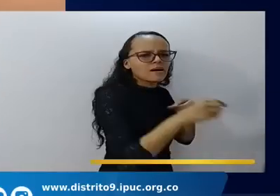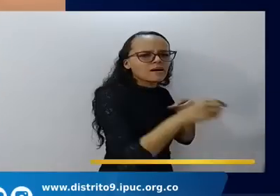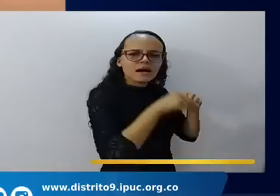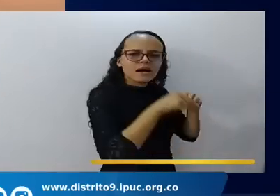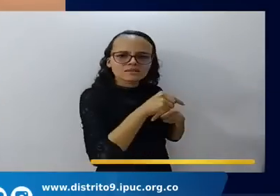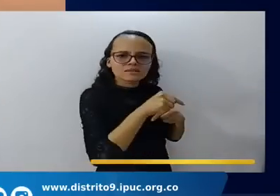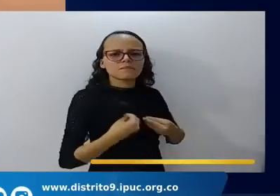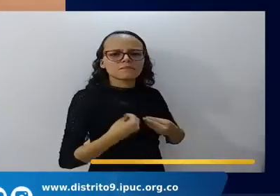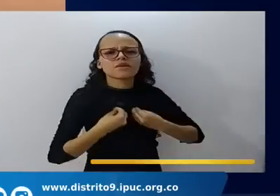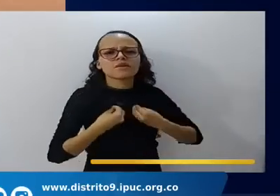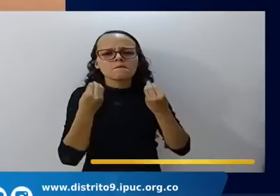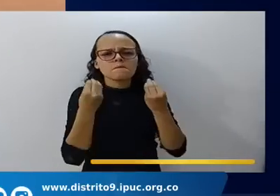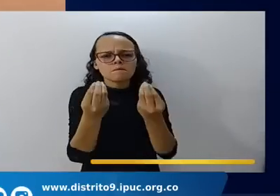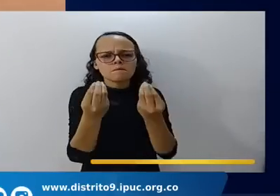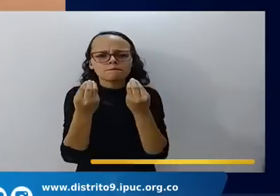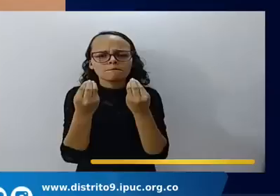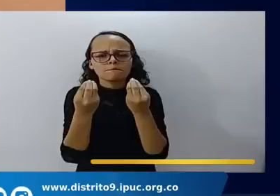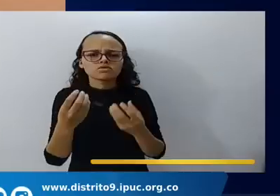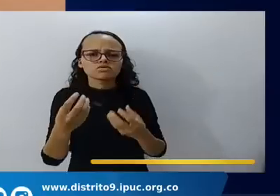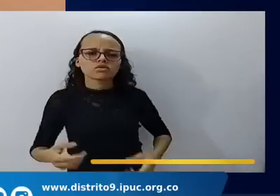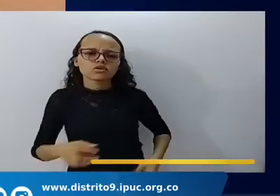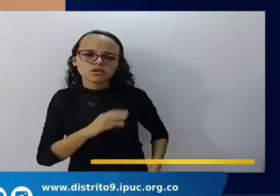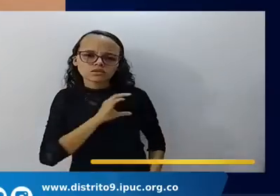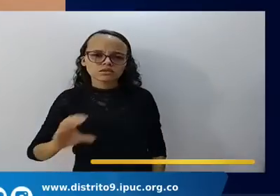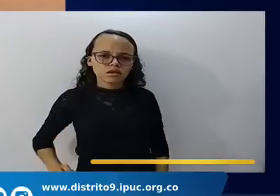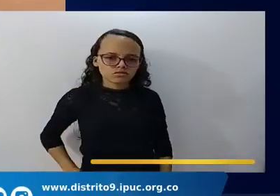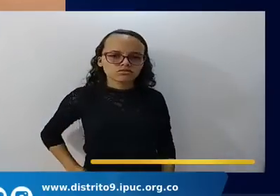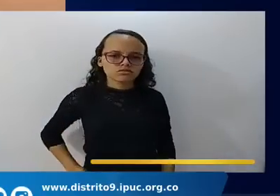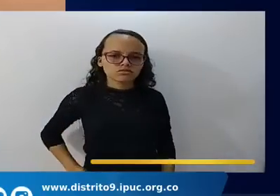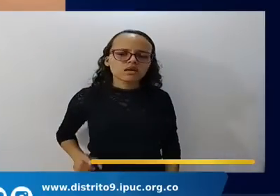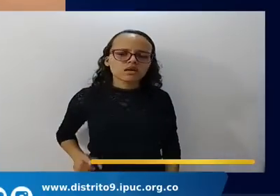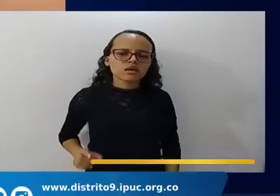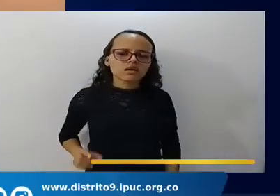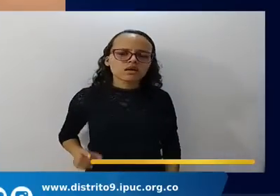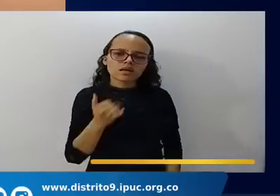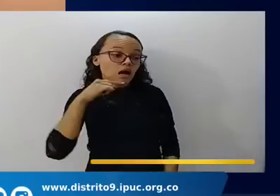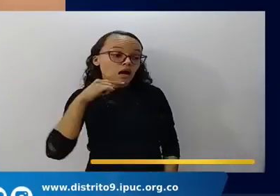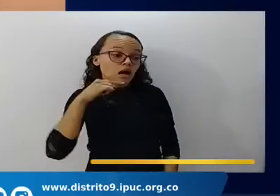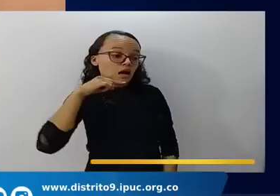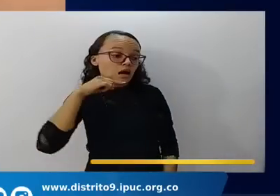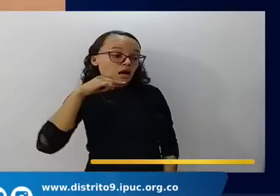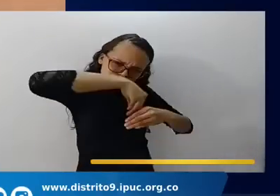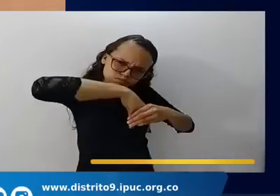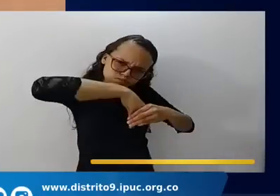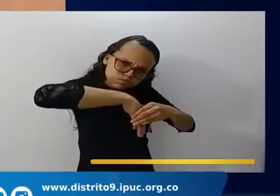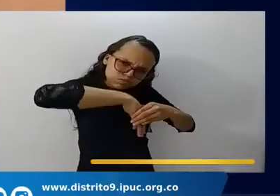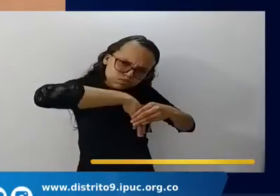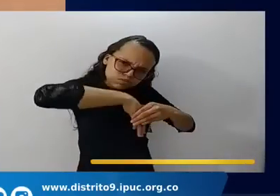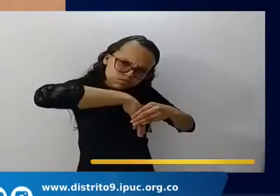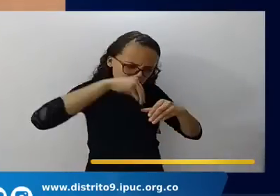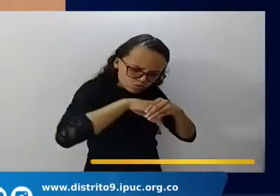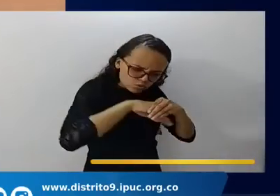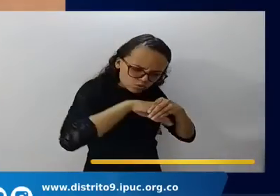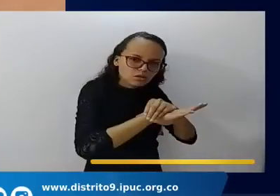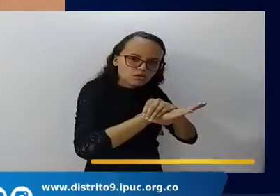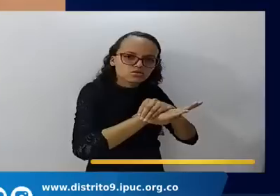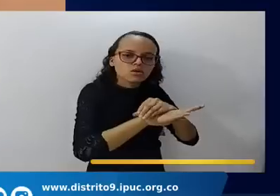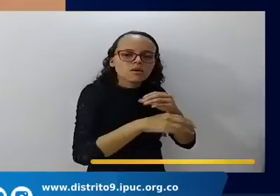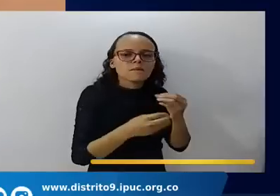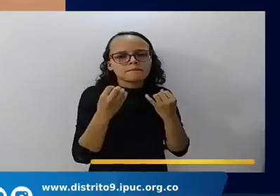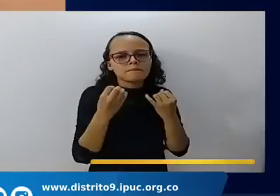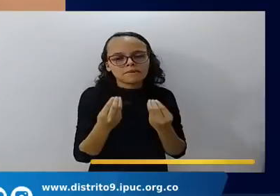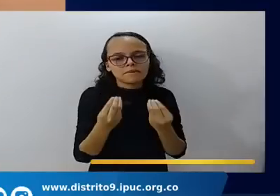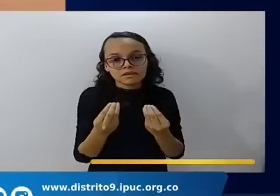muchos hijos de Dios que tuvieron que vivir en las cuevas antes que